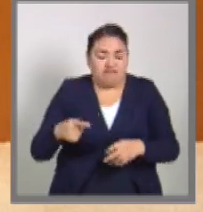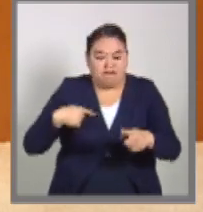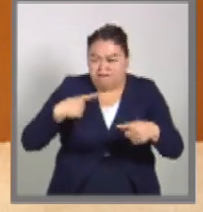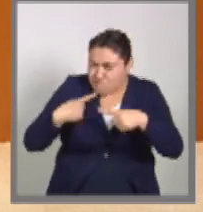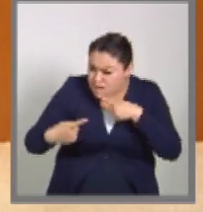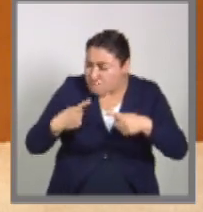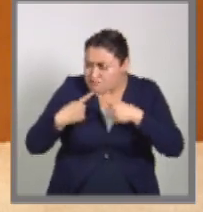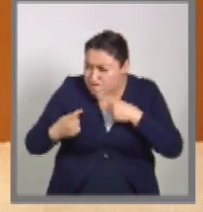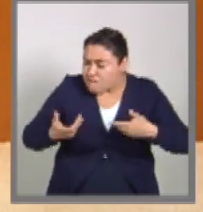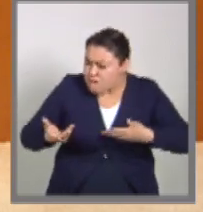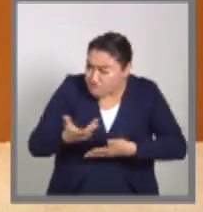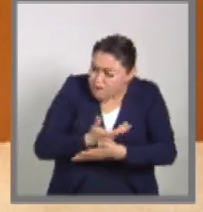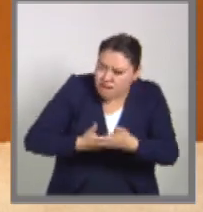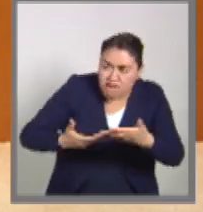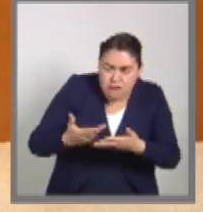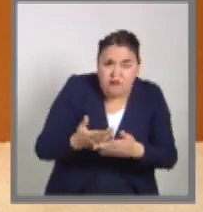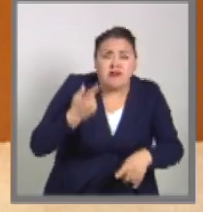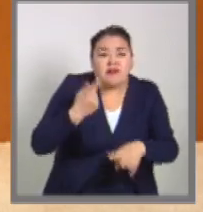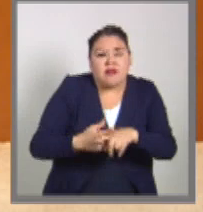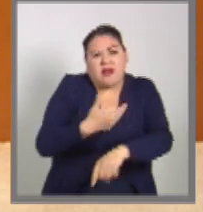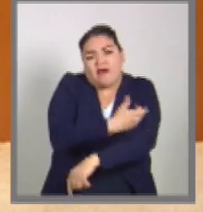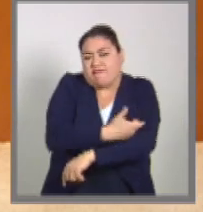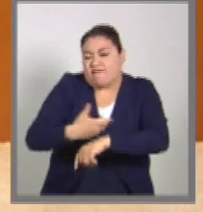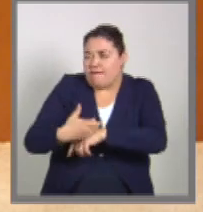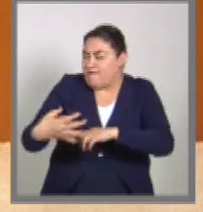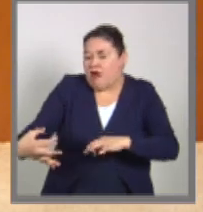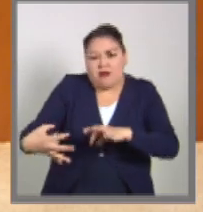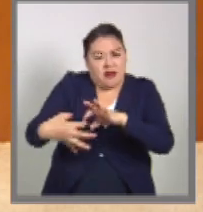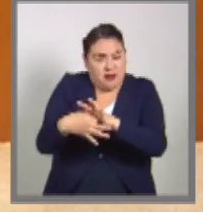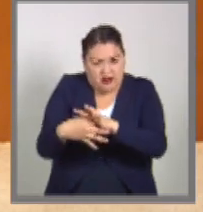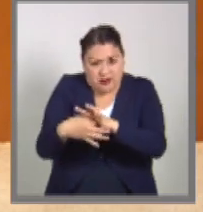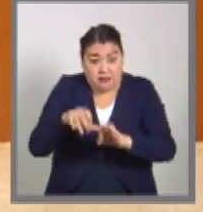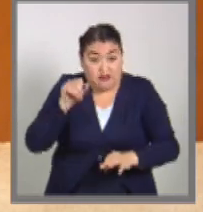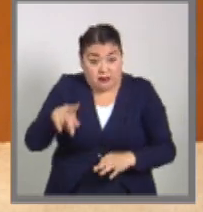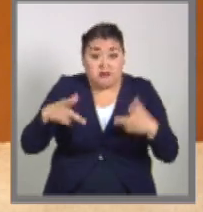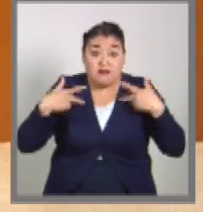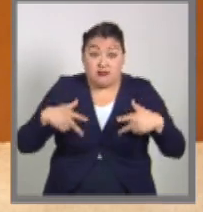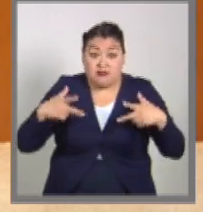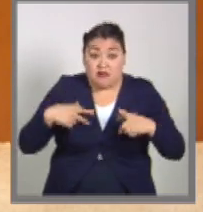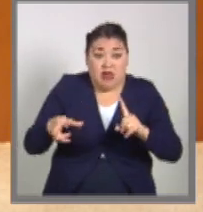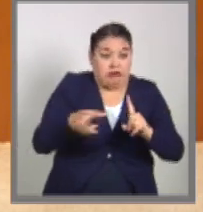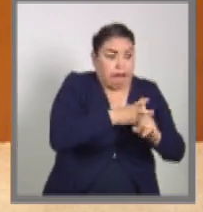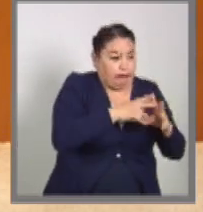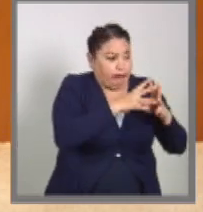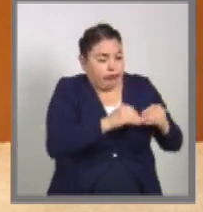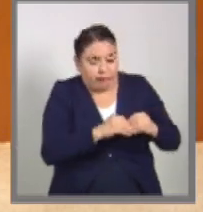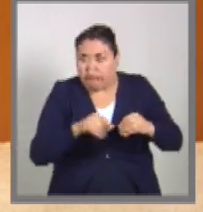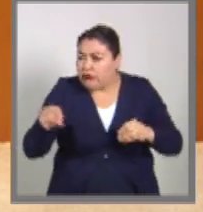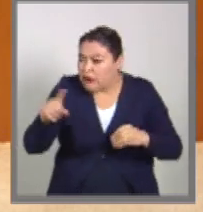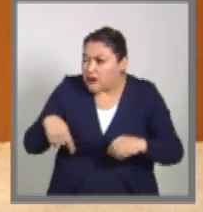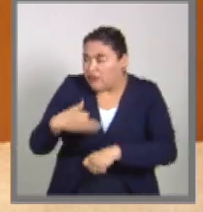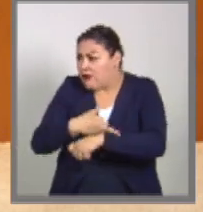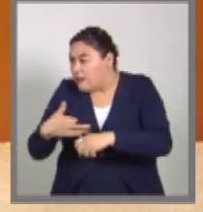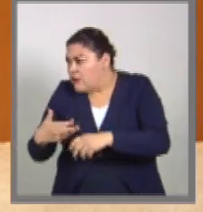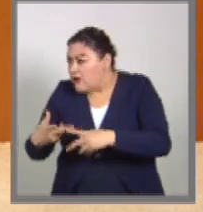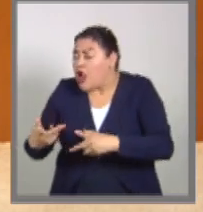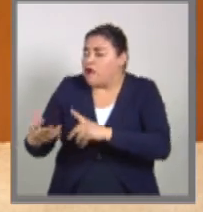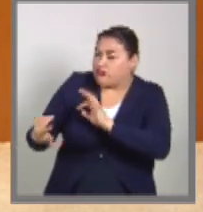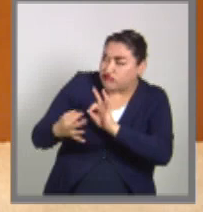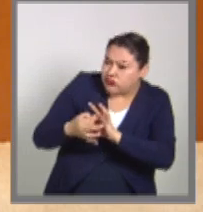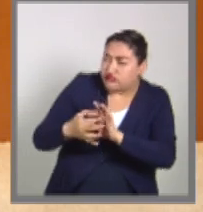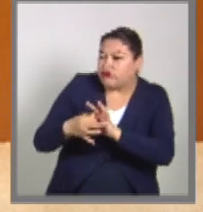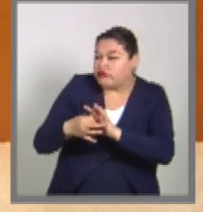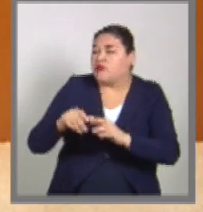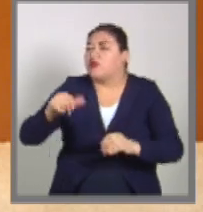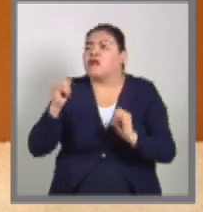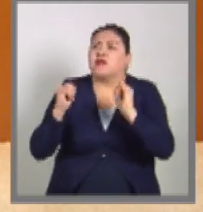diseño del dictamen con familiares de las personas desaparecidas, con las instituciones que tienen que